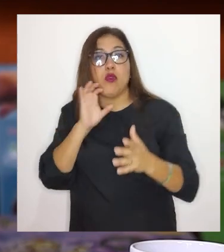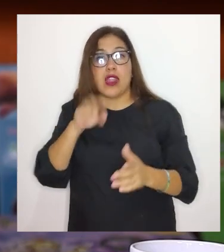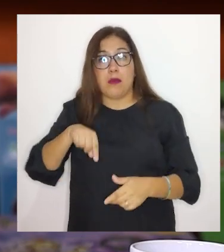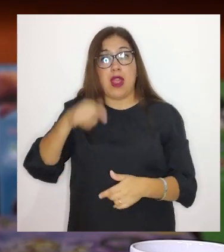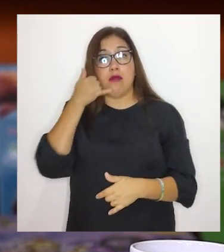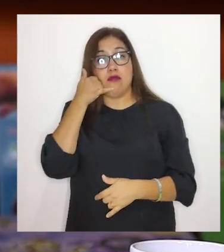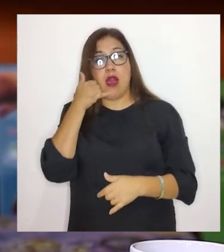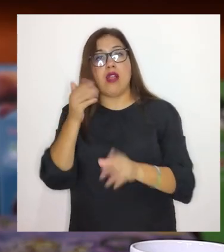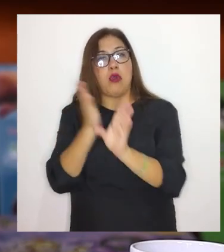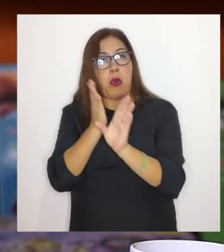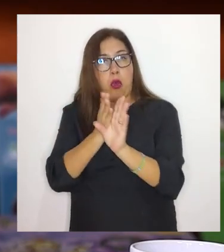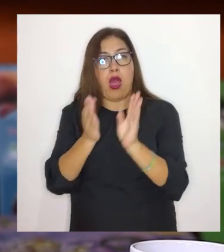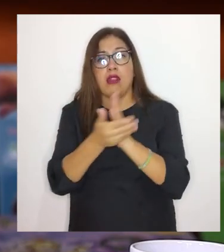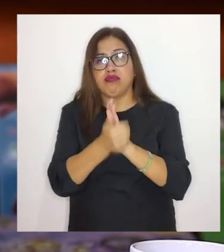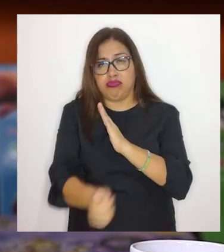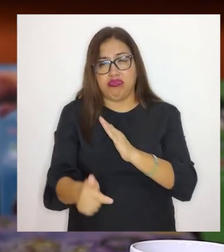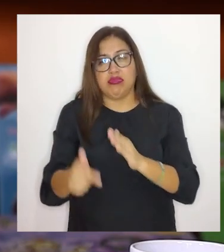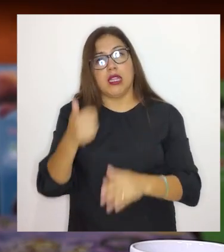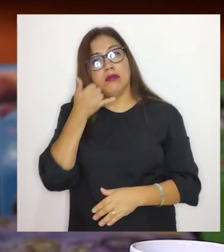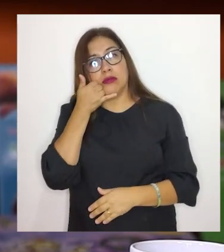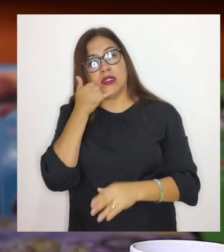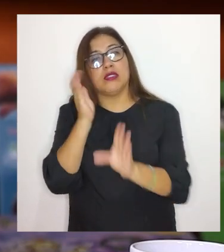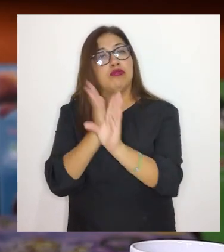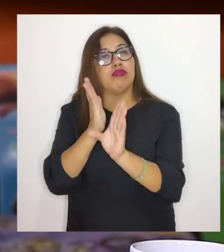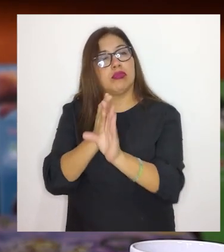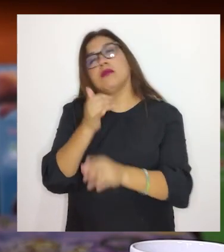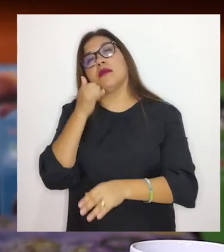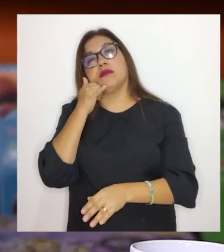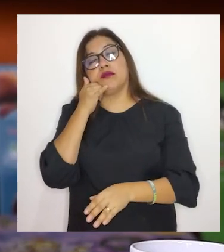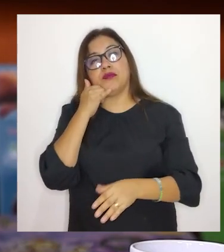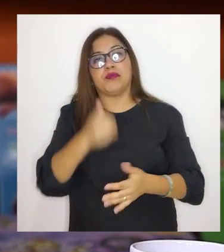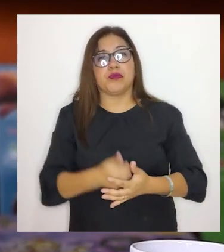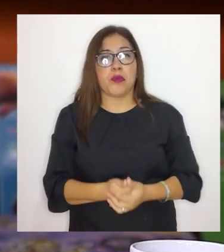son especializadas, son psicólogos, psicólogas en este caso,